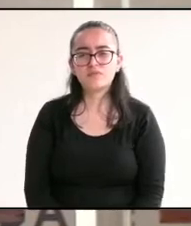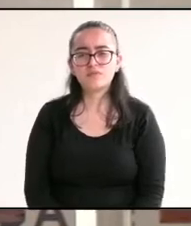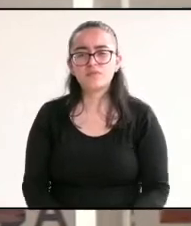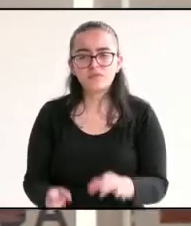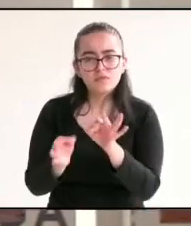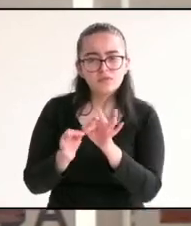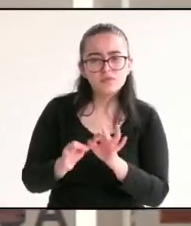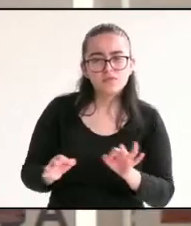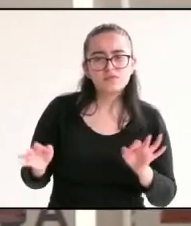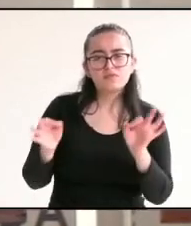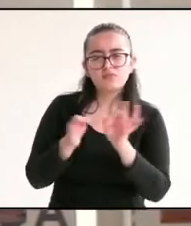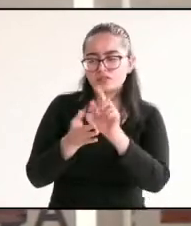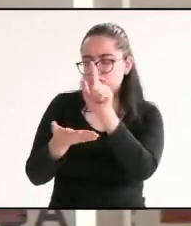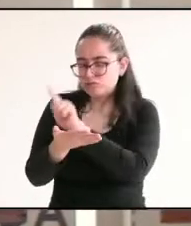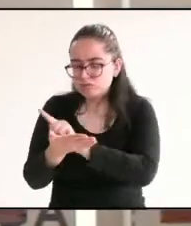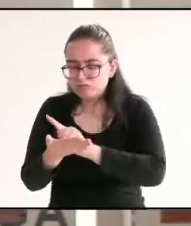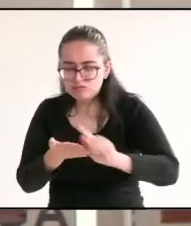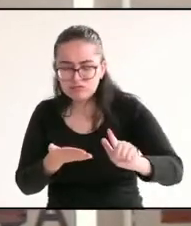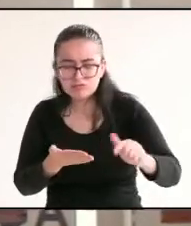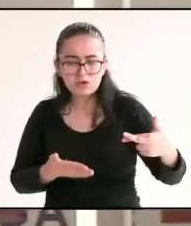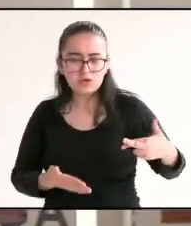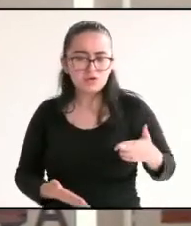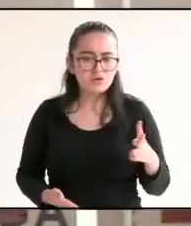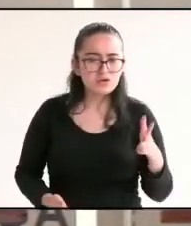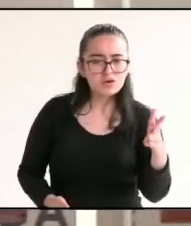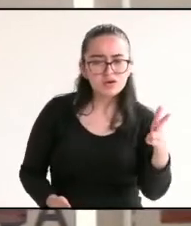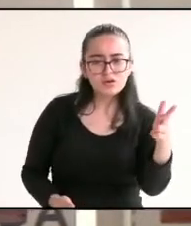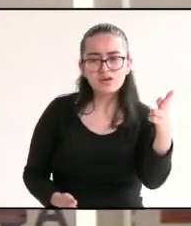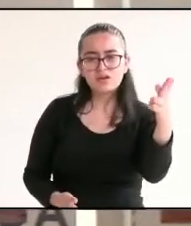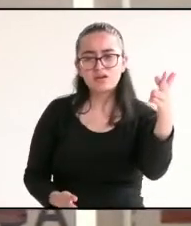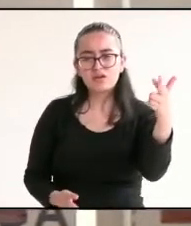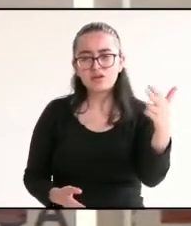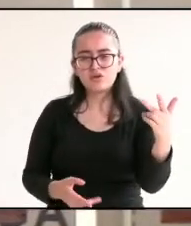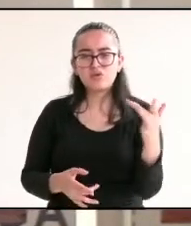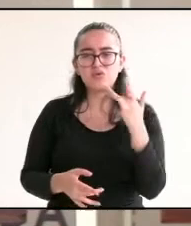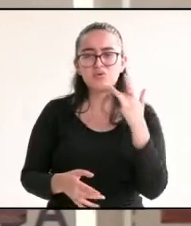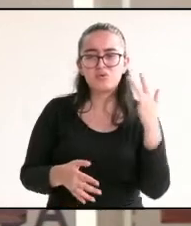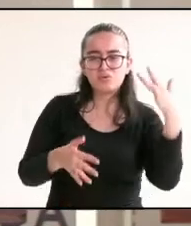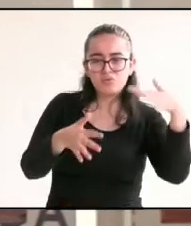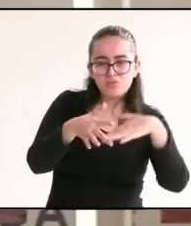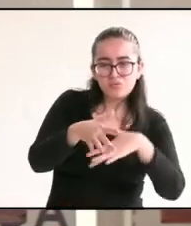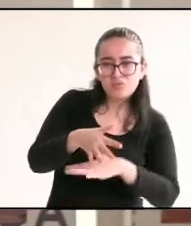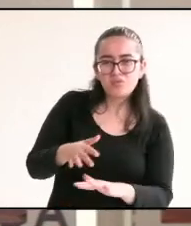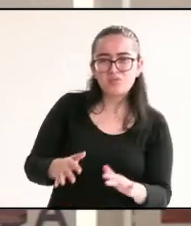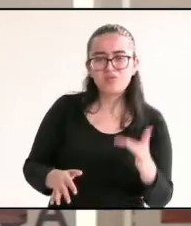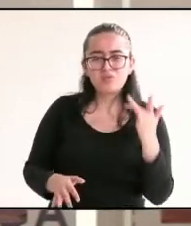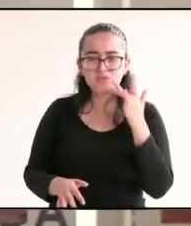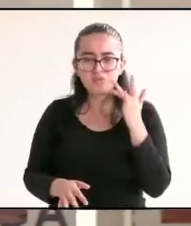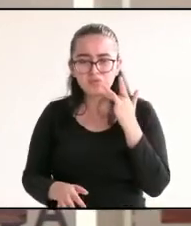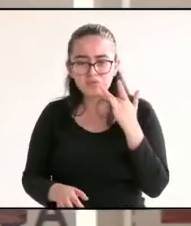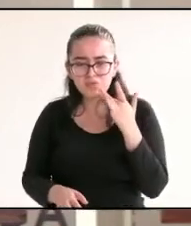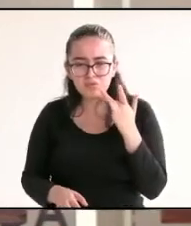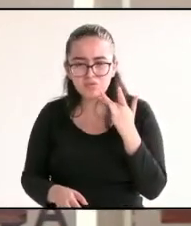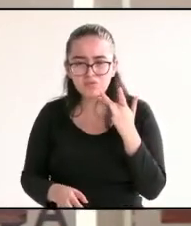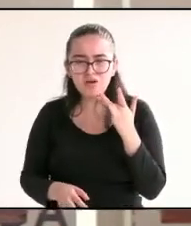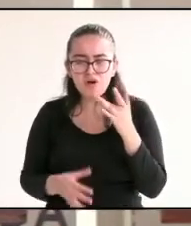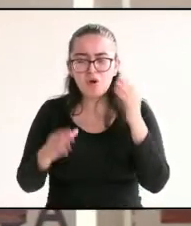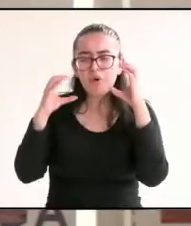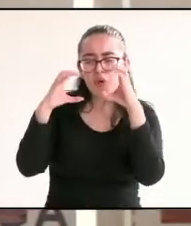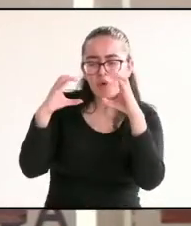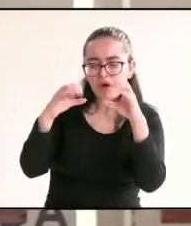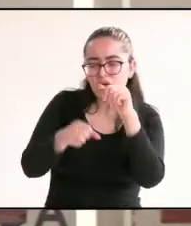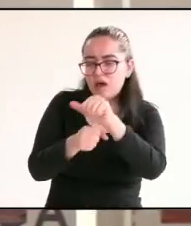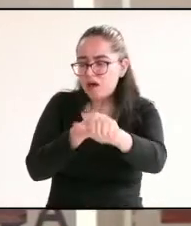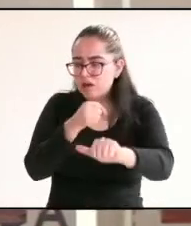una limpieza de nuestro río y no permitir la conexión de drenajes en él, así como proteger nuestra fauna de la degradación